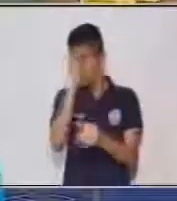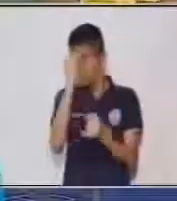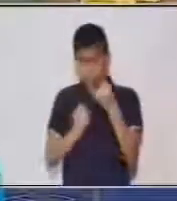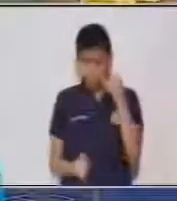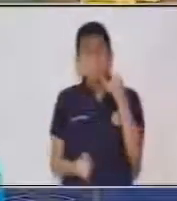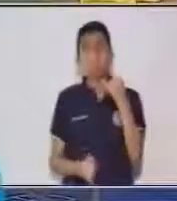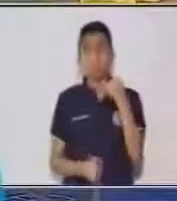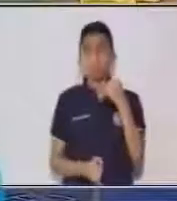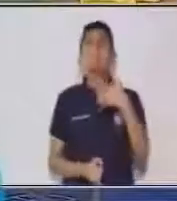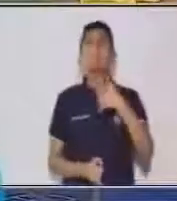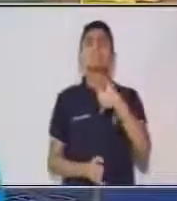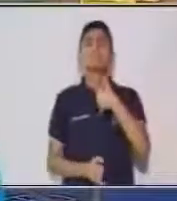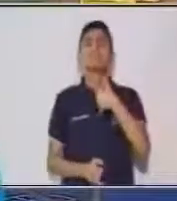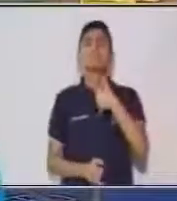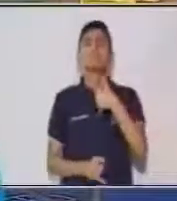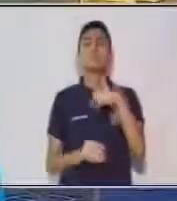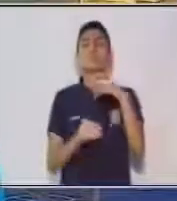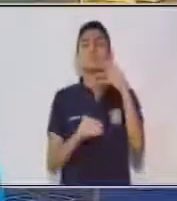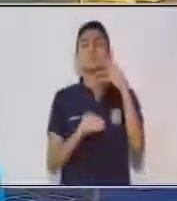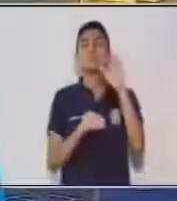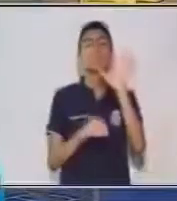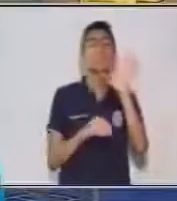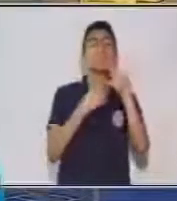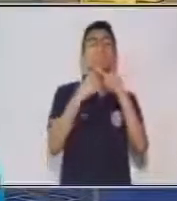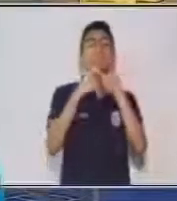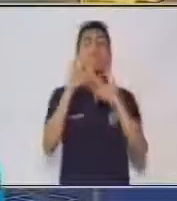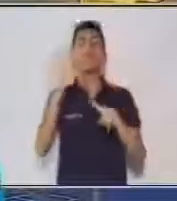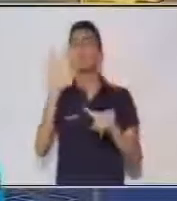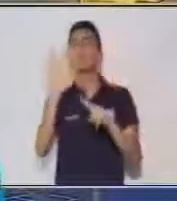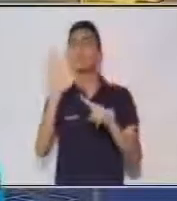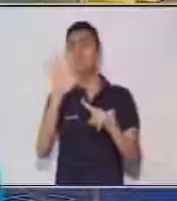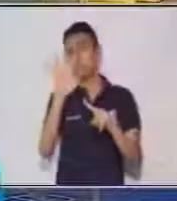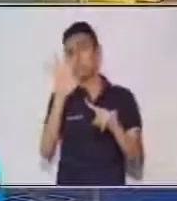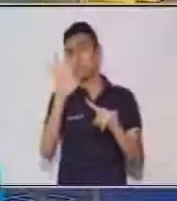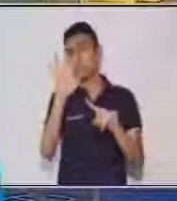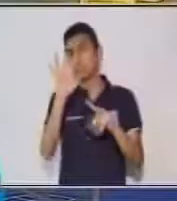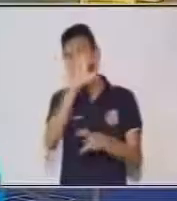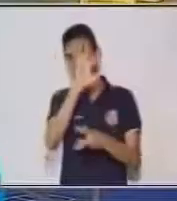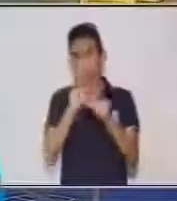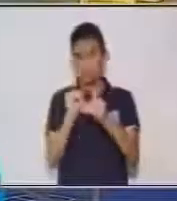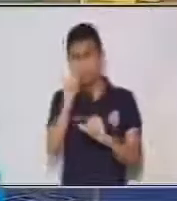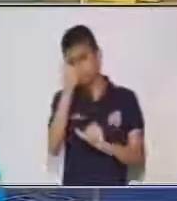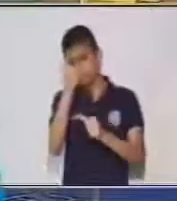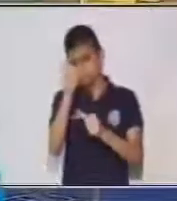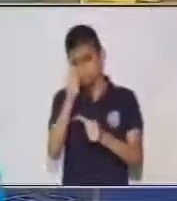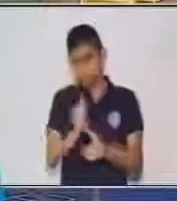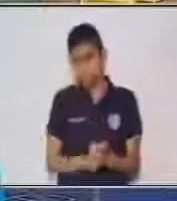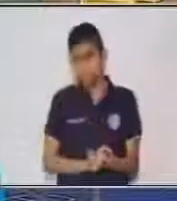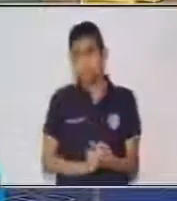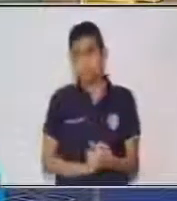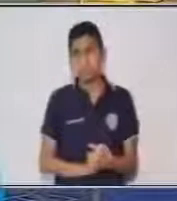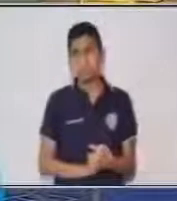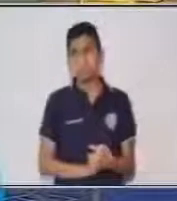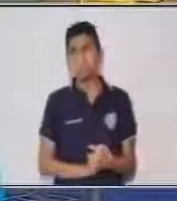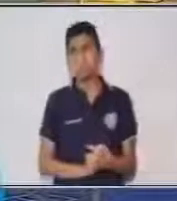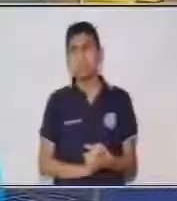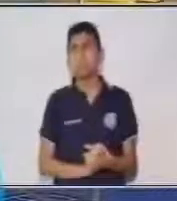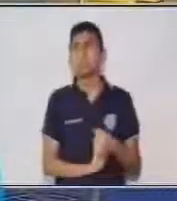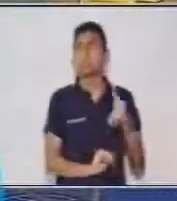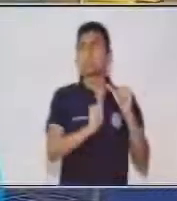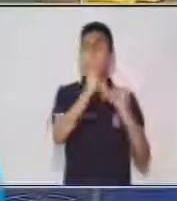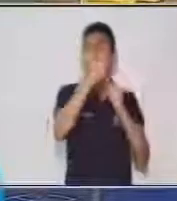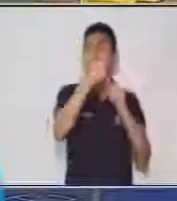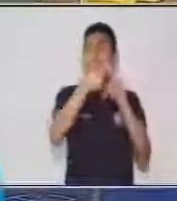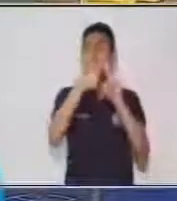a tener que cinco por tres, vamos a tener quince. Quince por